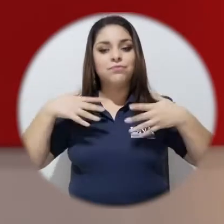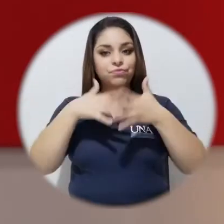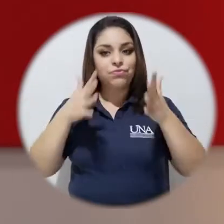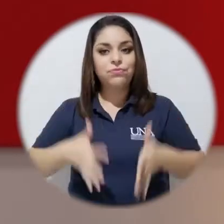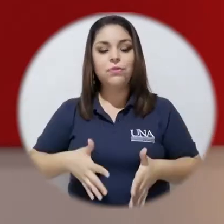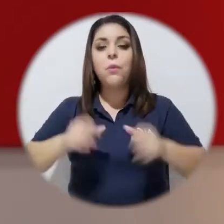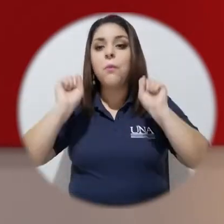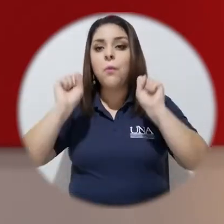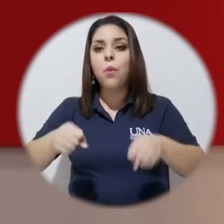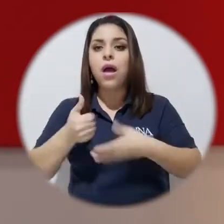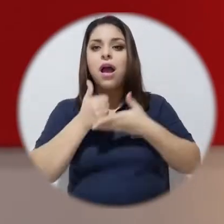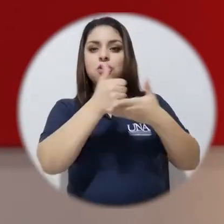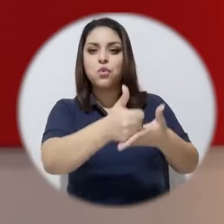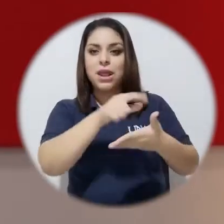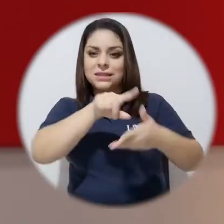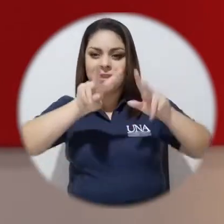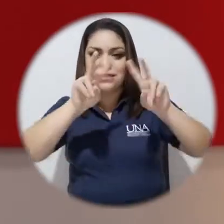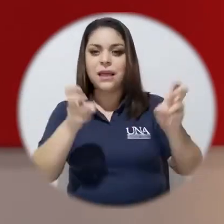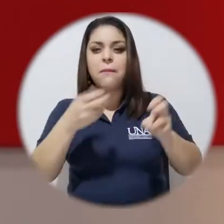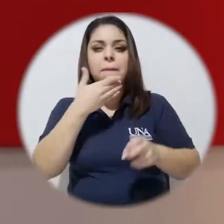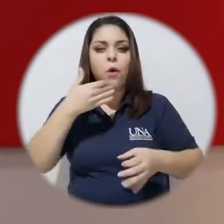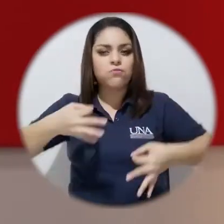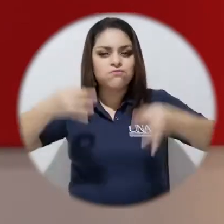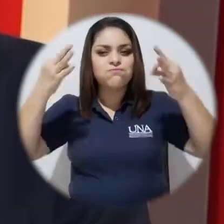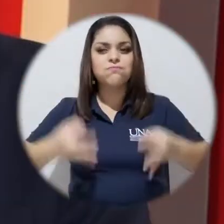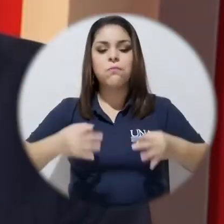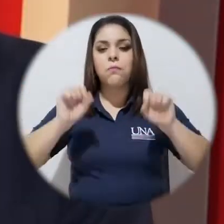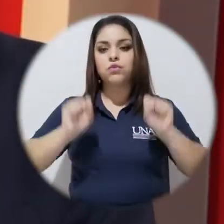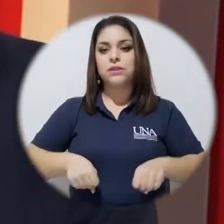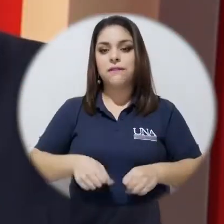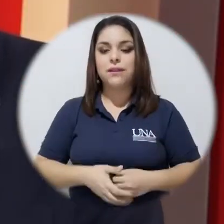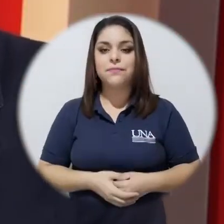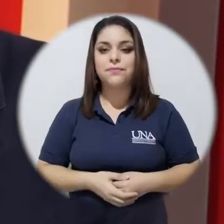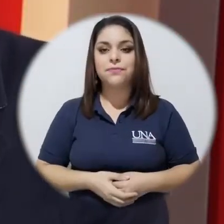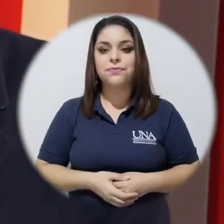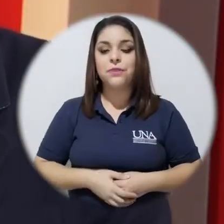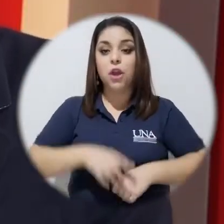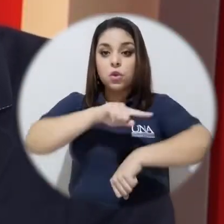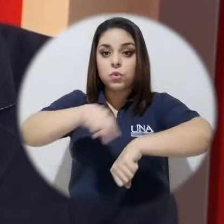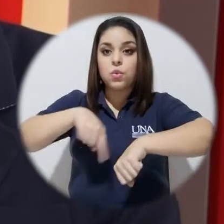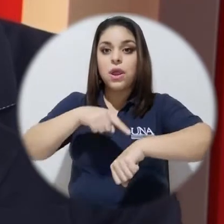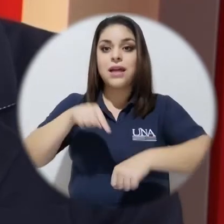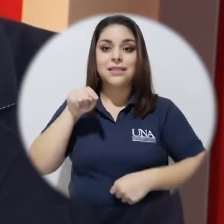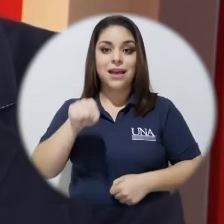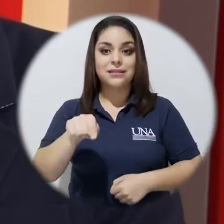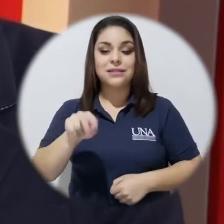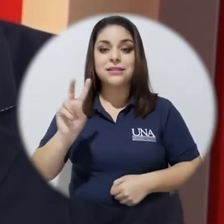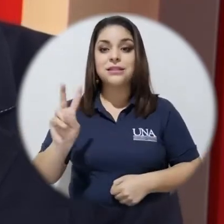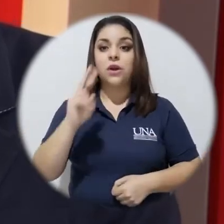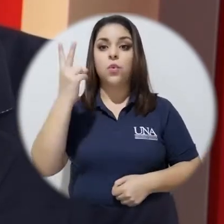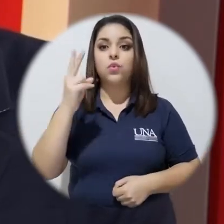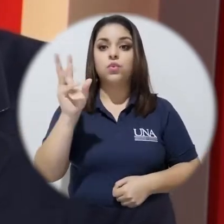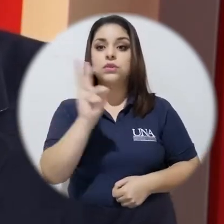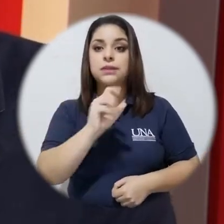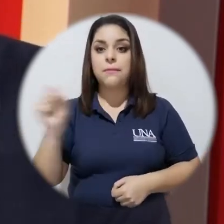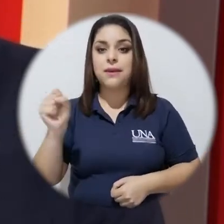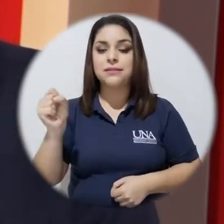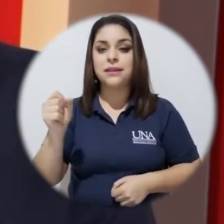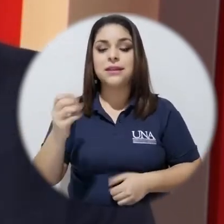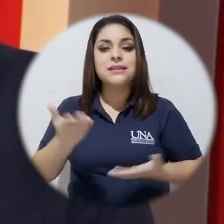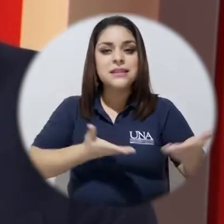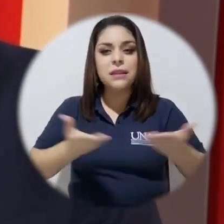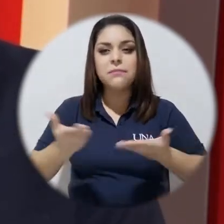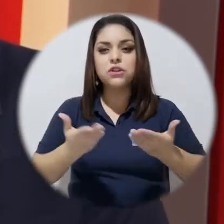poder abordar este tema con la mayor integralidad posible. Durante este segundo ciclo, el servicio de